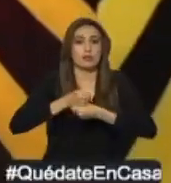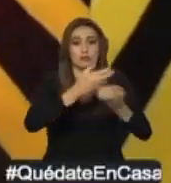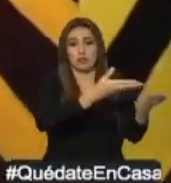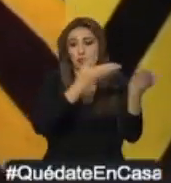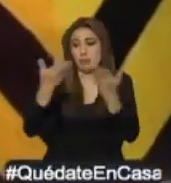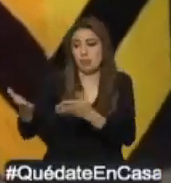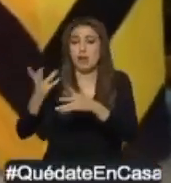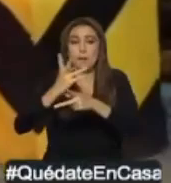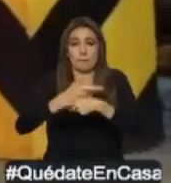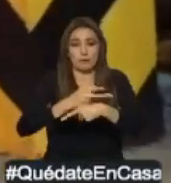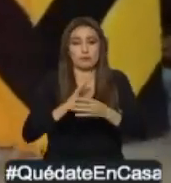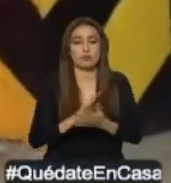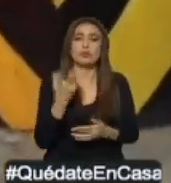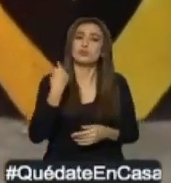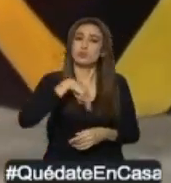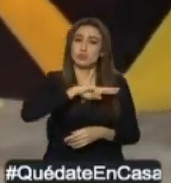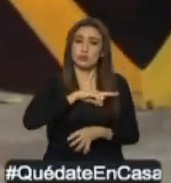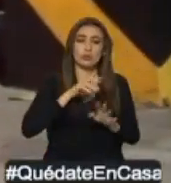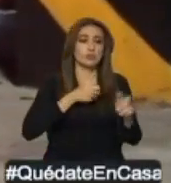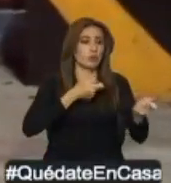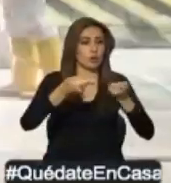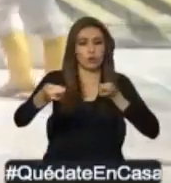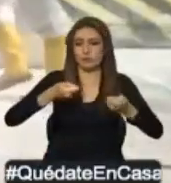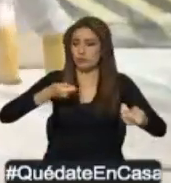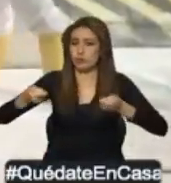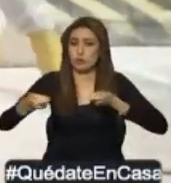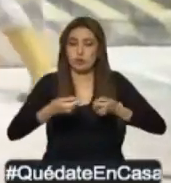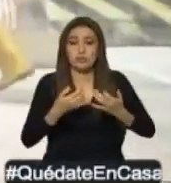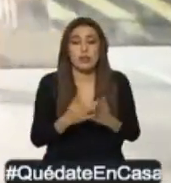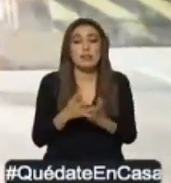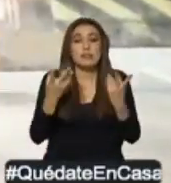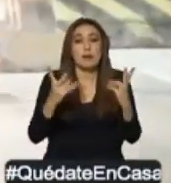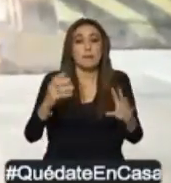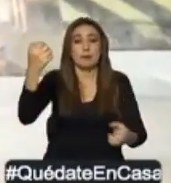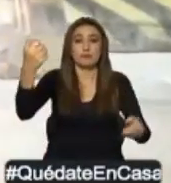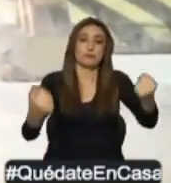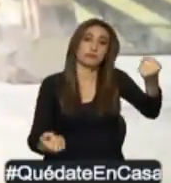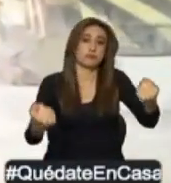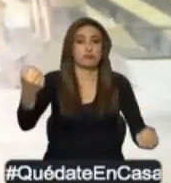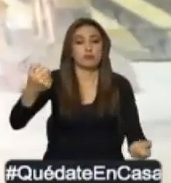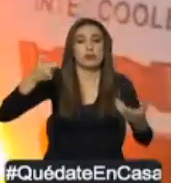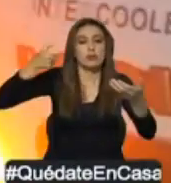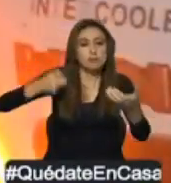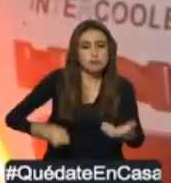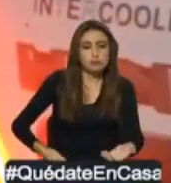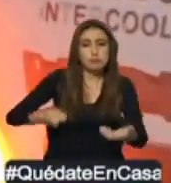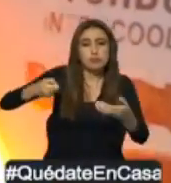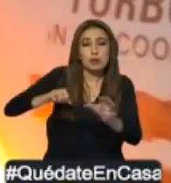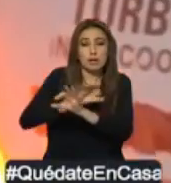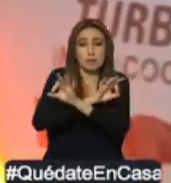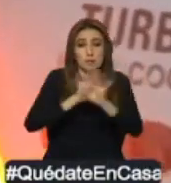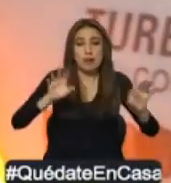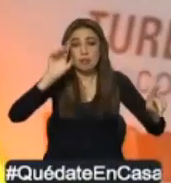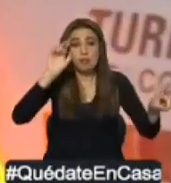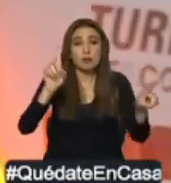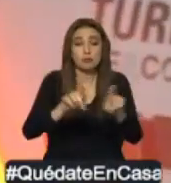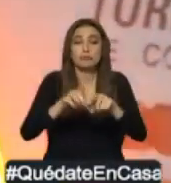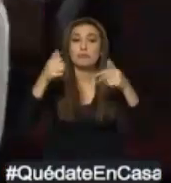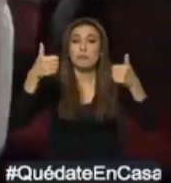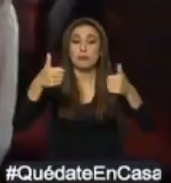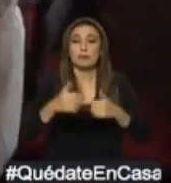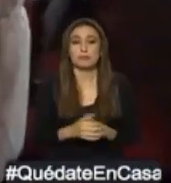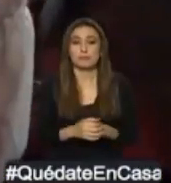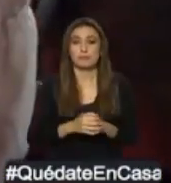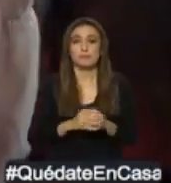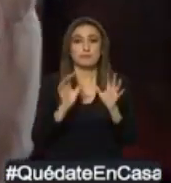Hemos traído el producto, hemos pasado controles, acaban de también darnos un proceso de desinfección que me parece muy bien. Es importante